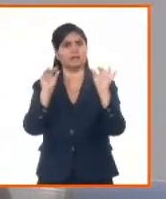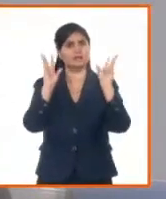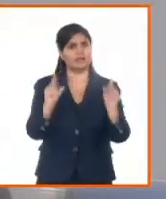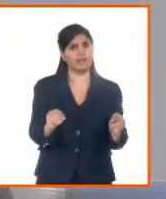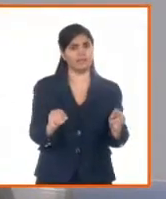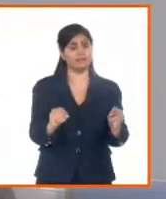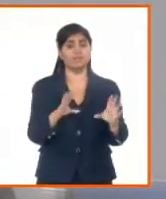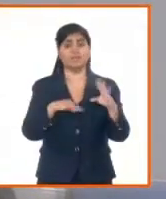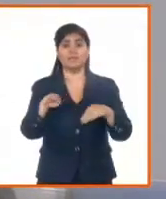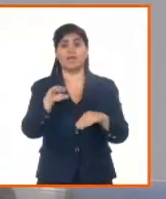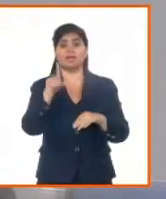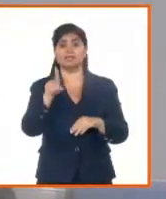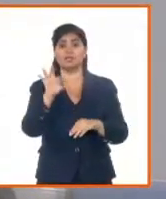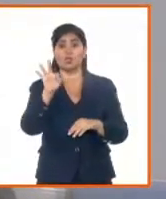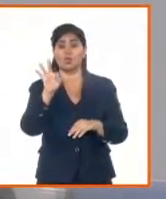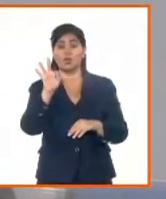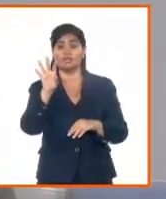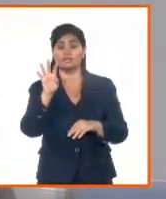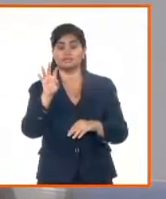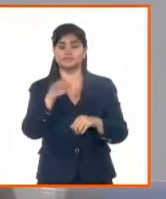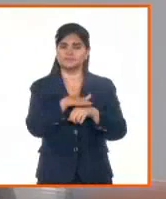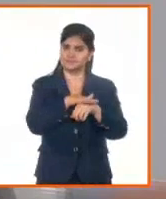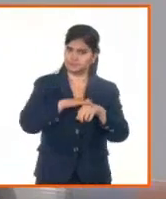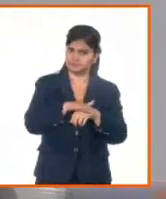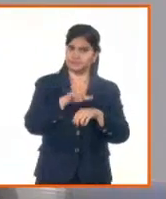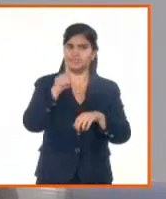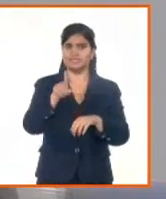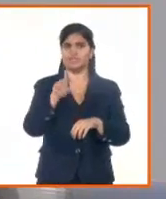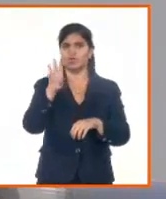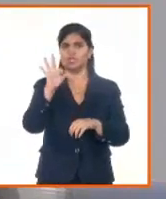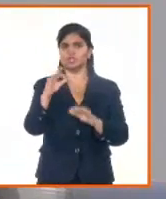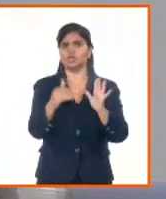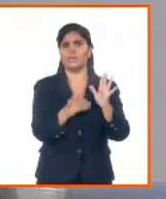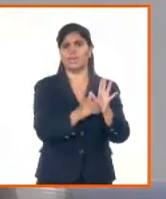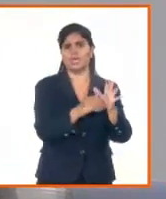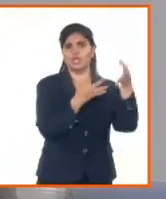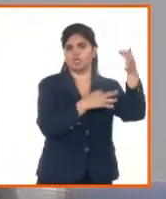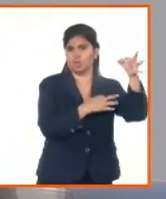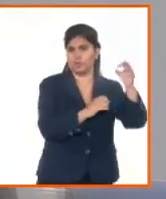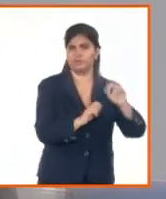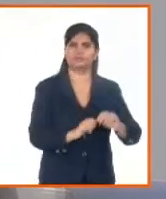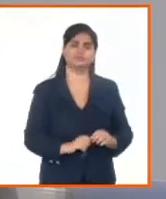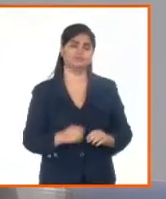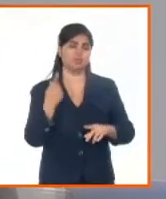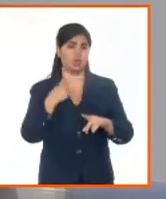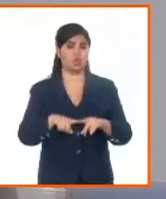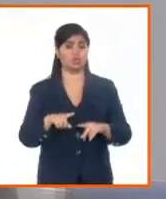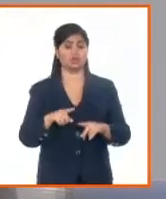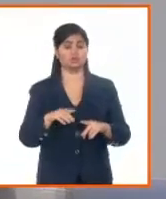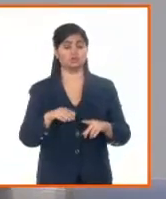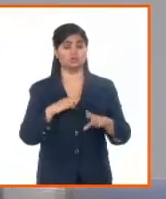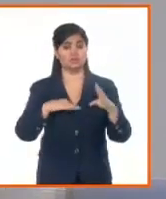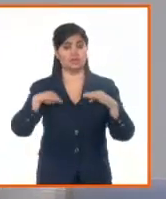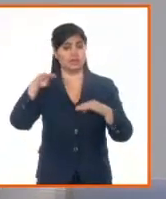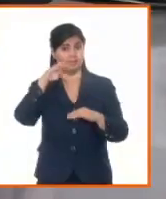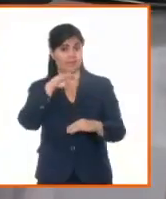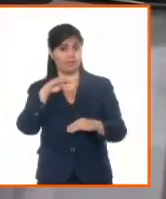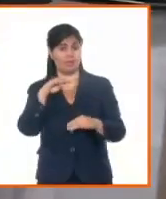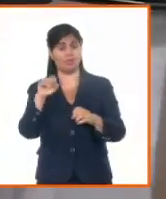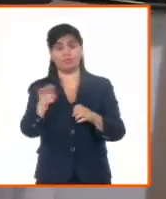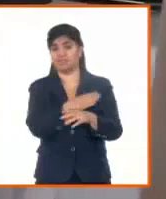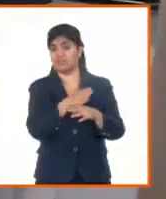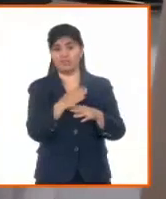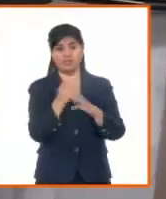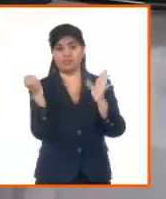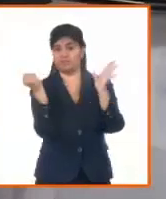en dos meses. Y en el caso de la actividad de registro civil, más de 815 mil certificaciones expedidas. Casi un